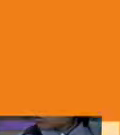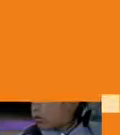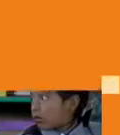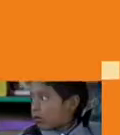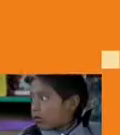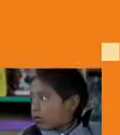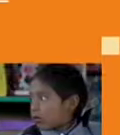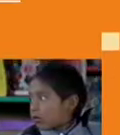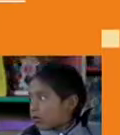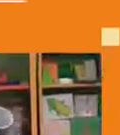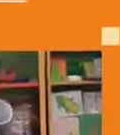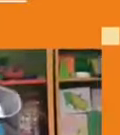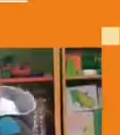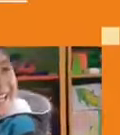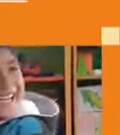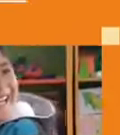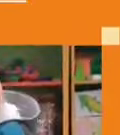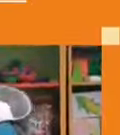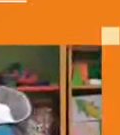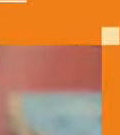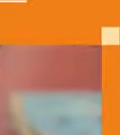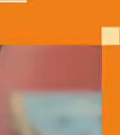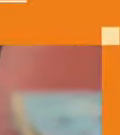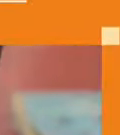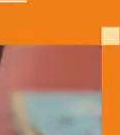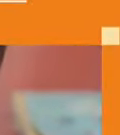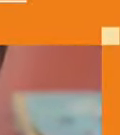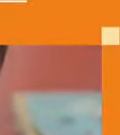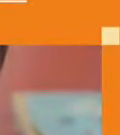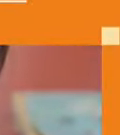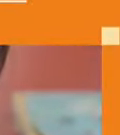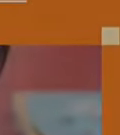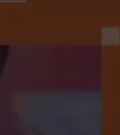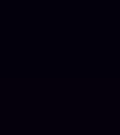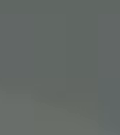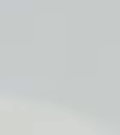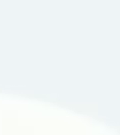Estamos viendo Aprendo en Casa Secundaria.